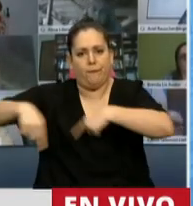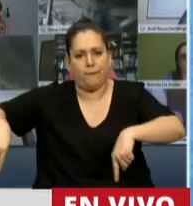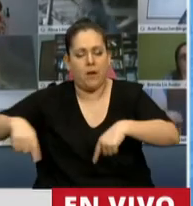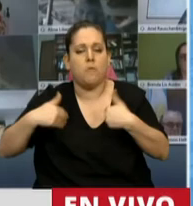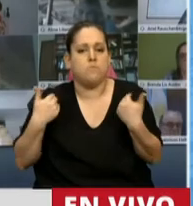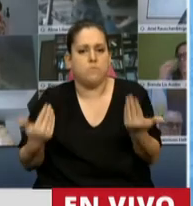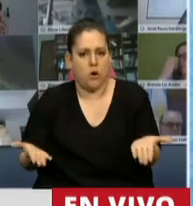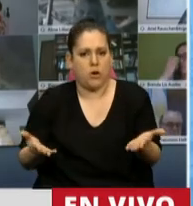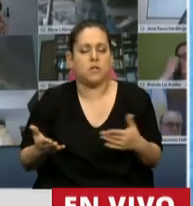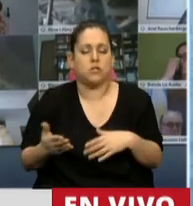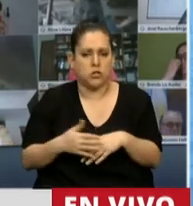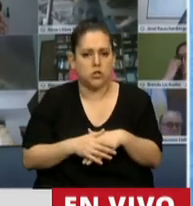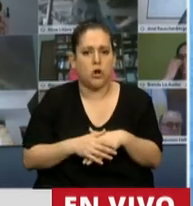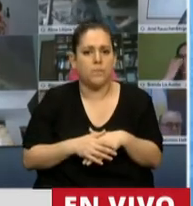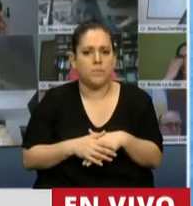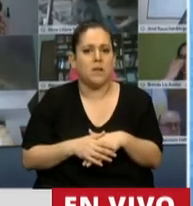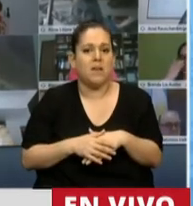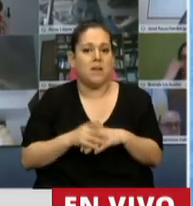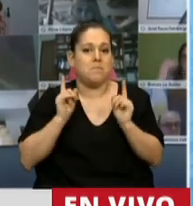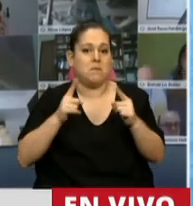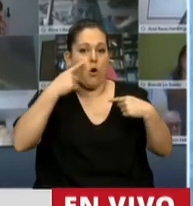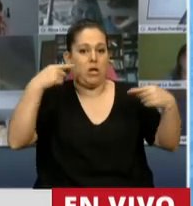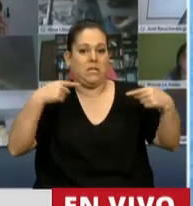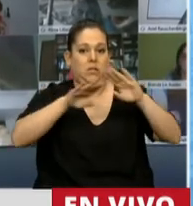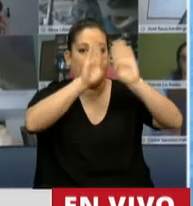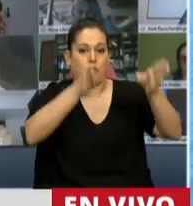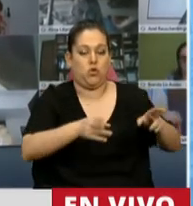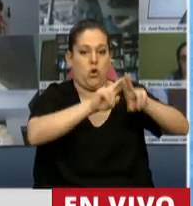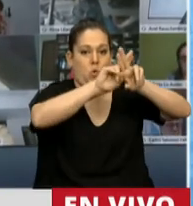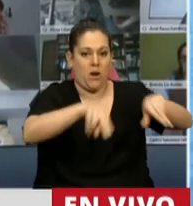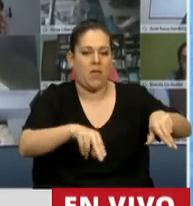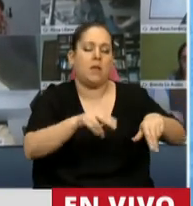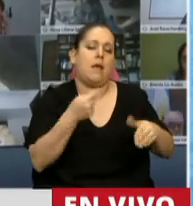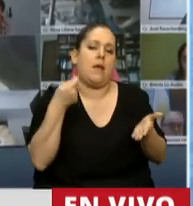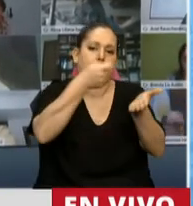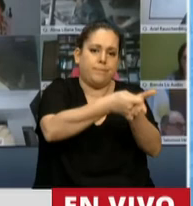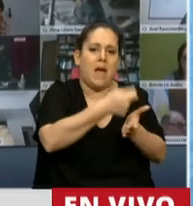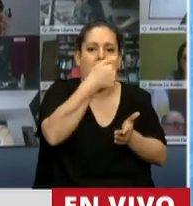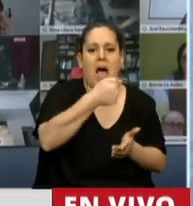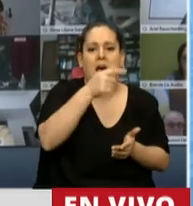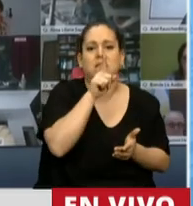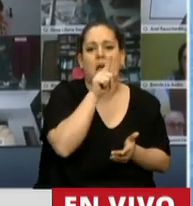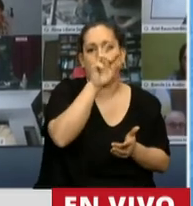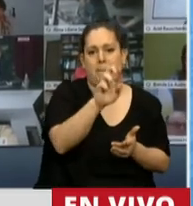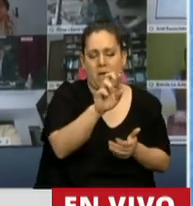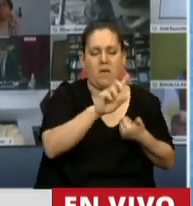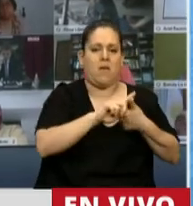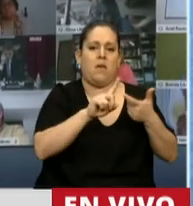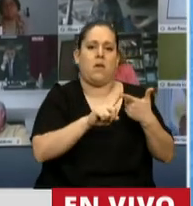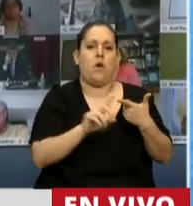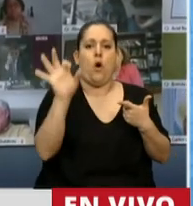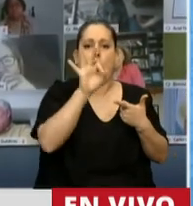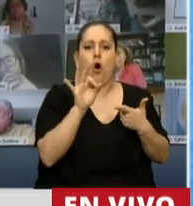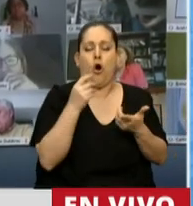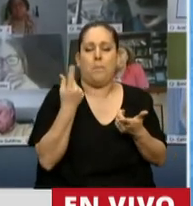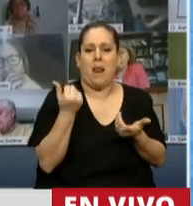sentido que incorporar a estas instituciones, en las ATP, en incentivos y en contención